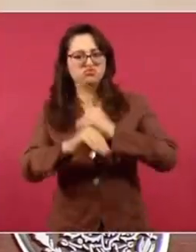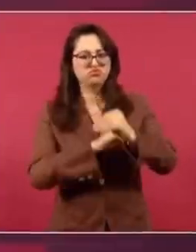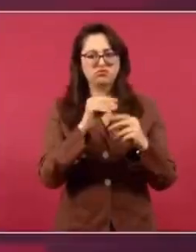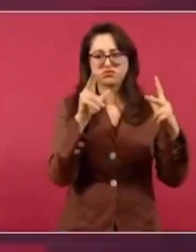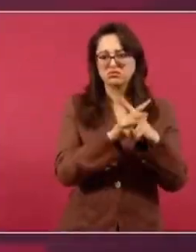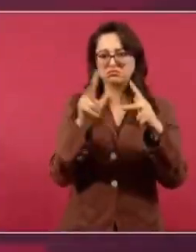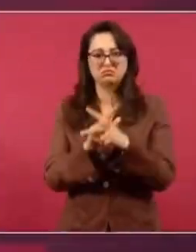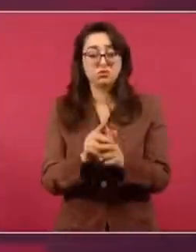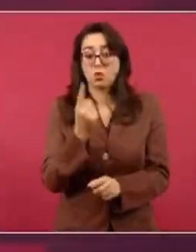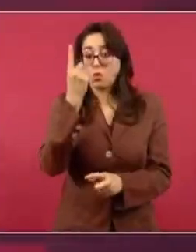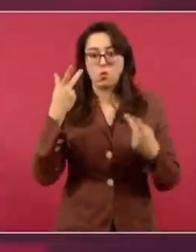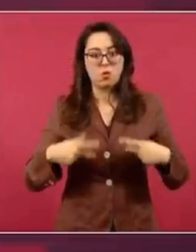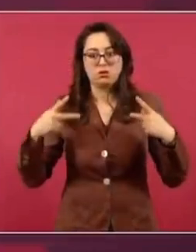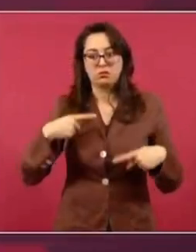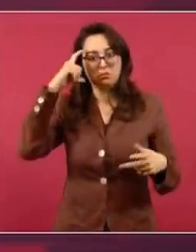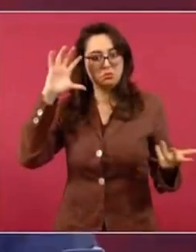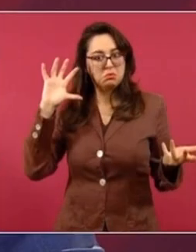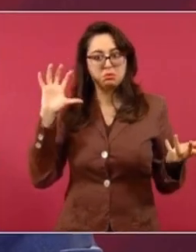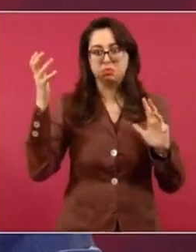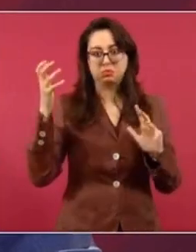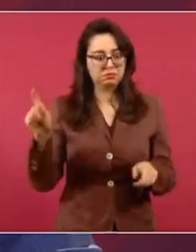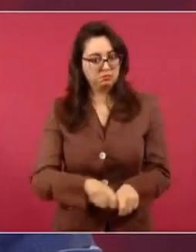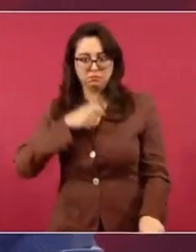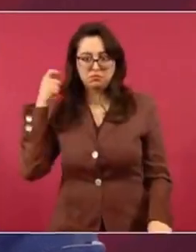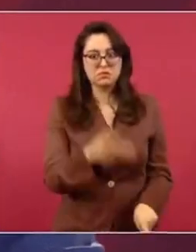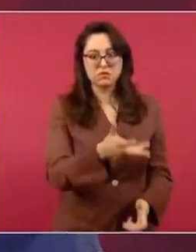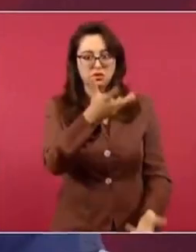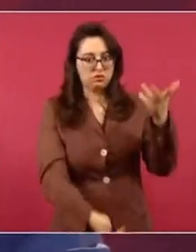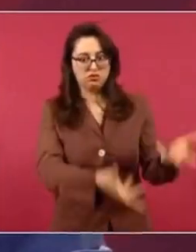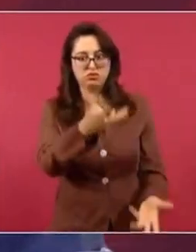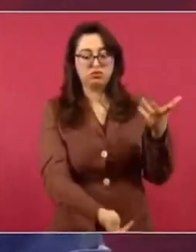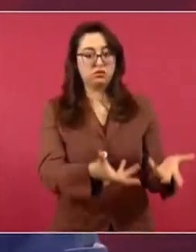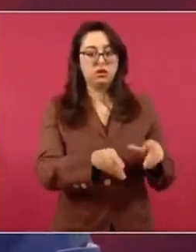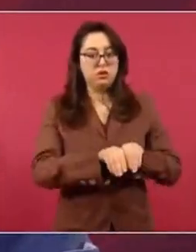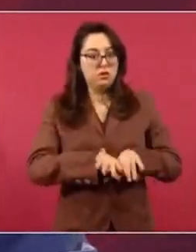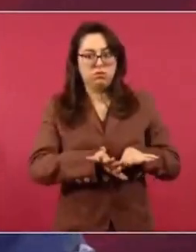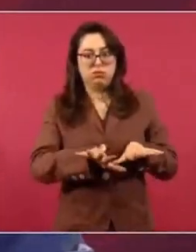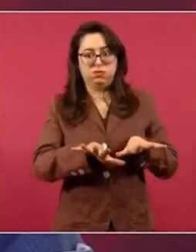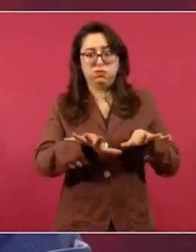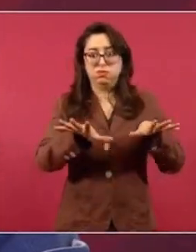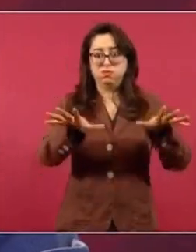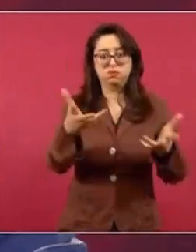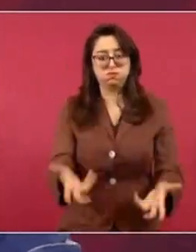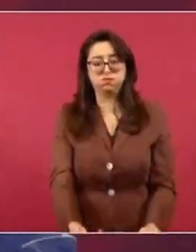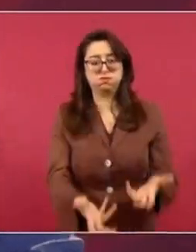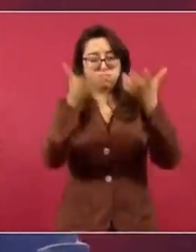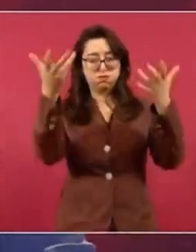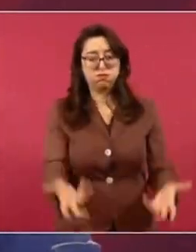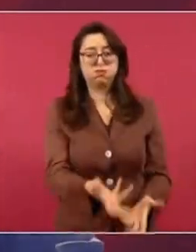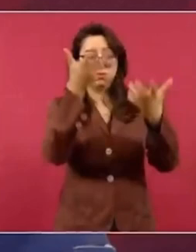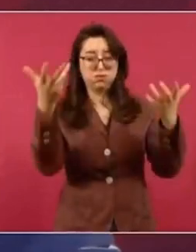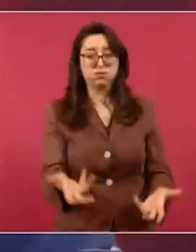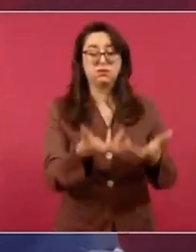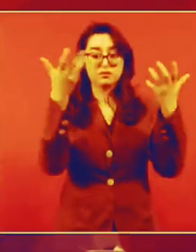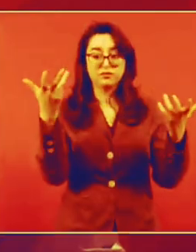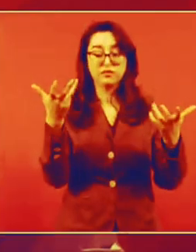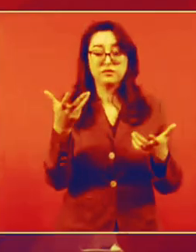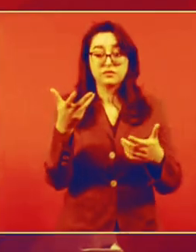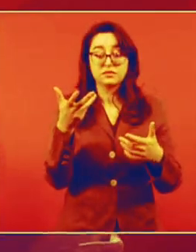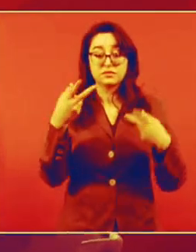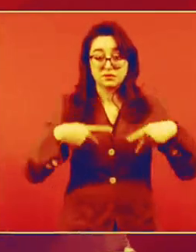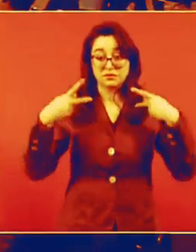le prenden fuego a unas colchonetas y se produce un incendio, pero sobre todo hay intoxicación